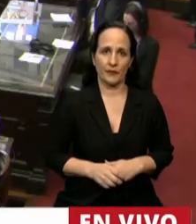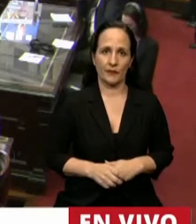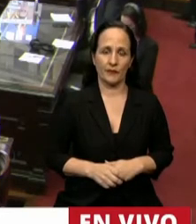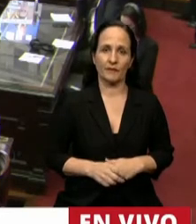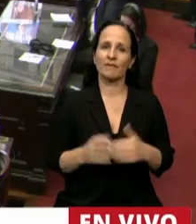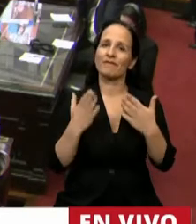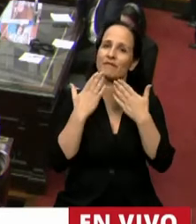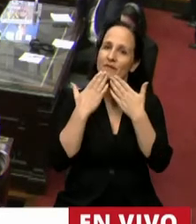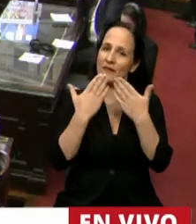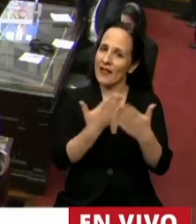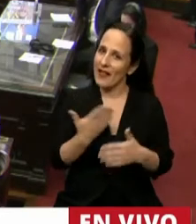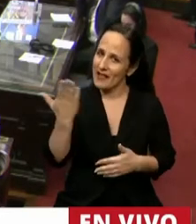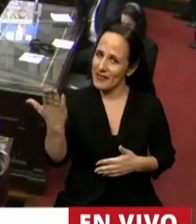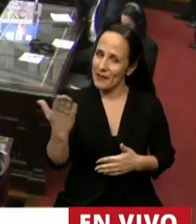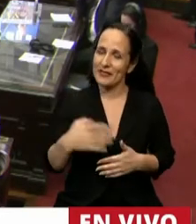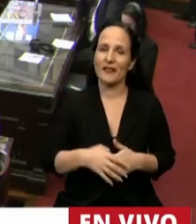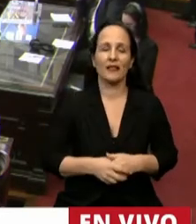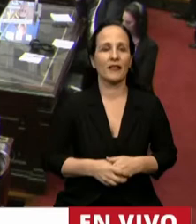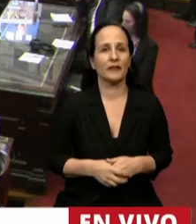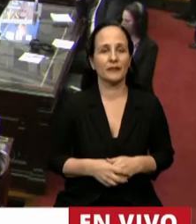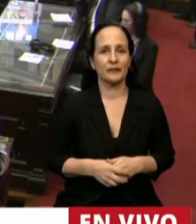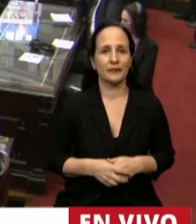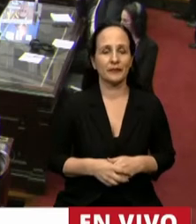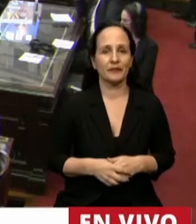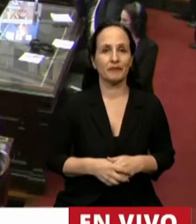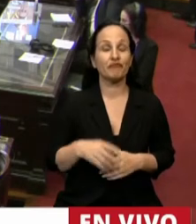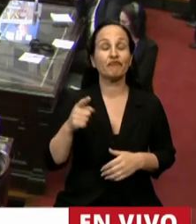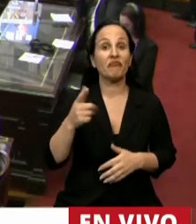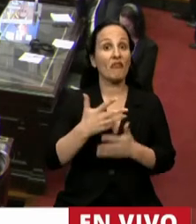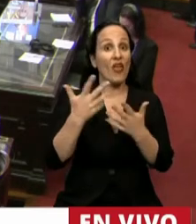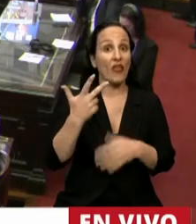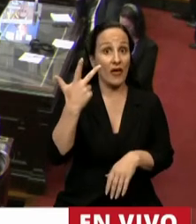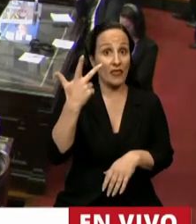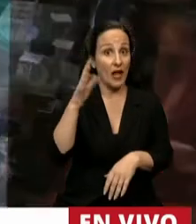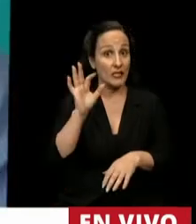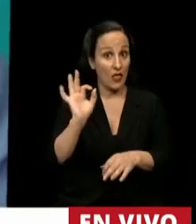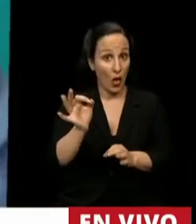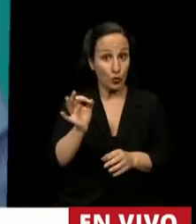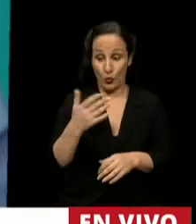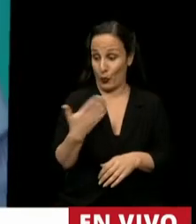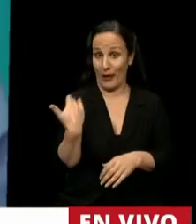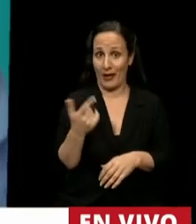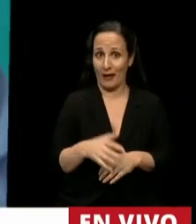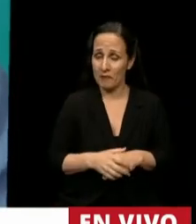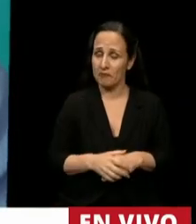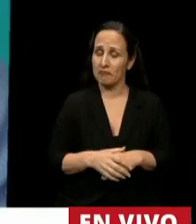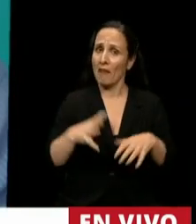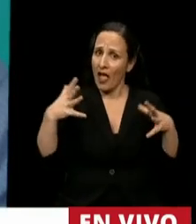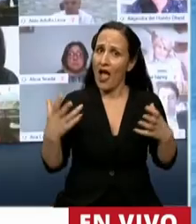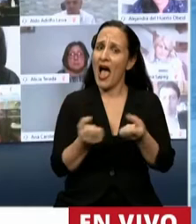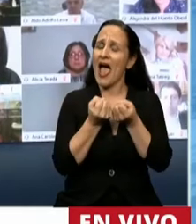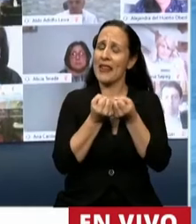Gracias, señor Presidente. El día 3 de octubre pasado se ha cumplido un nuevo